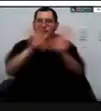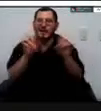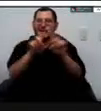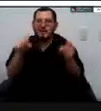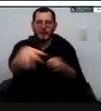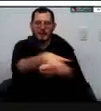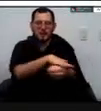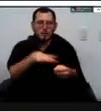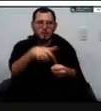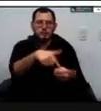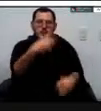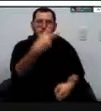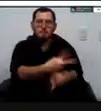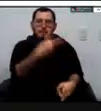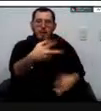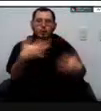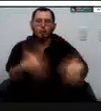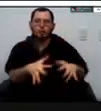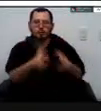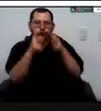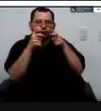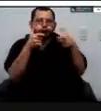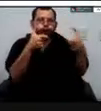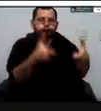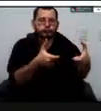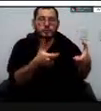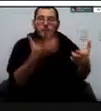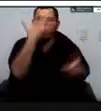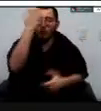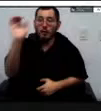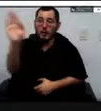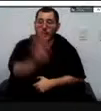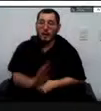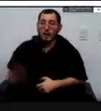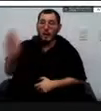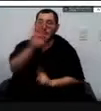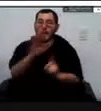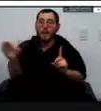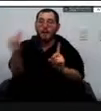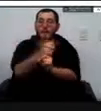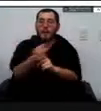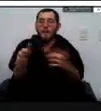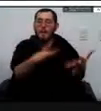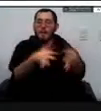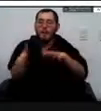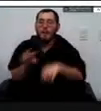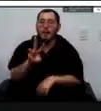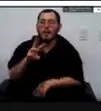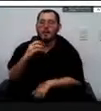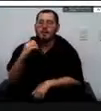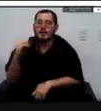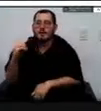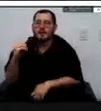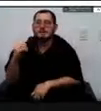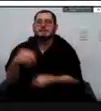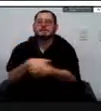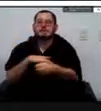en el departamento encontramos que cerca de 300 puntos habían venían siendo afectados